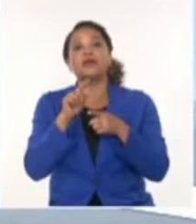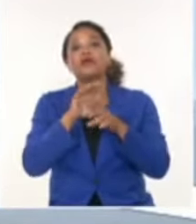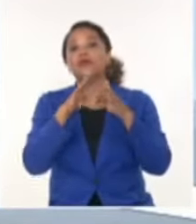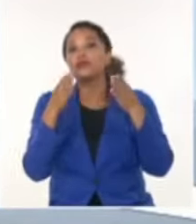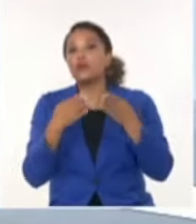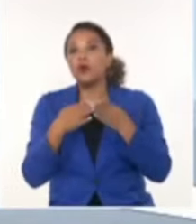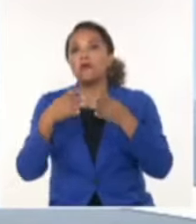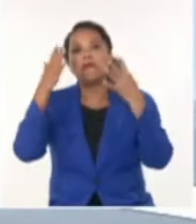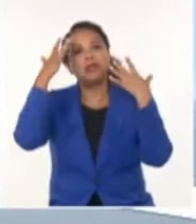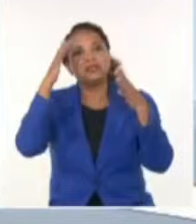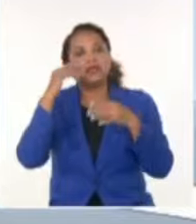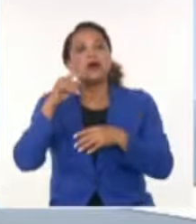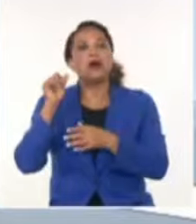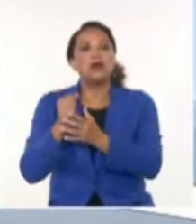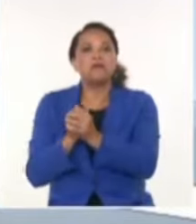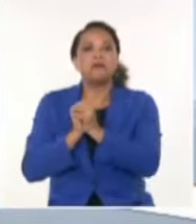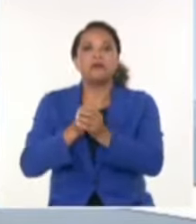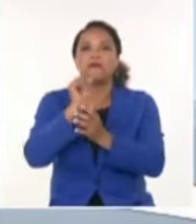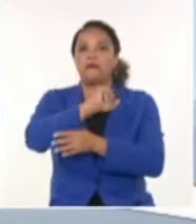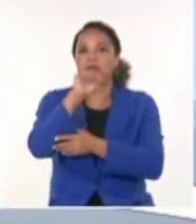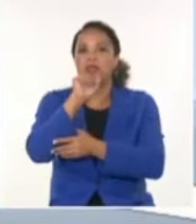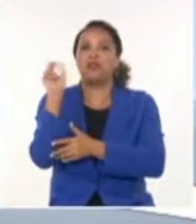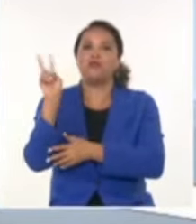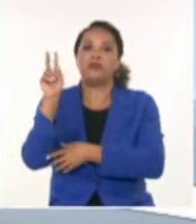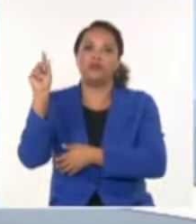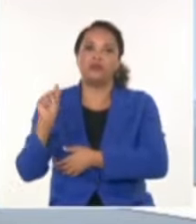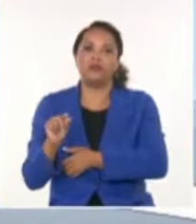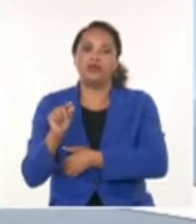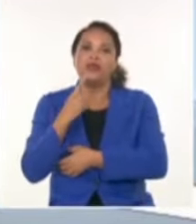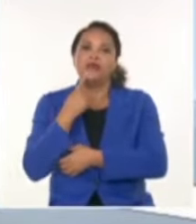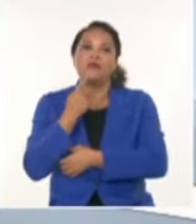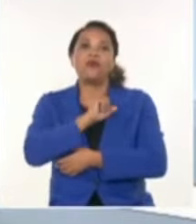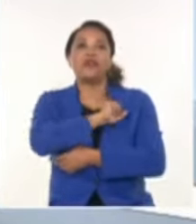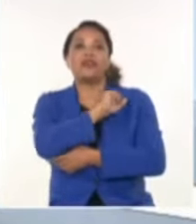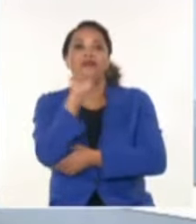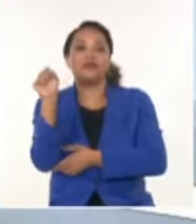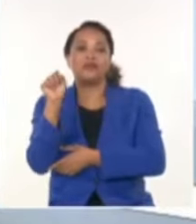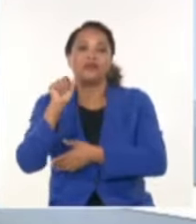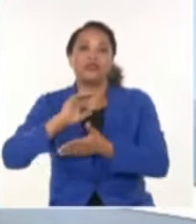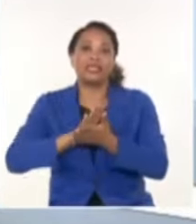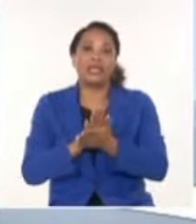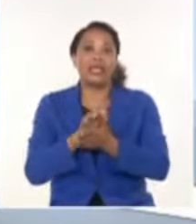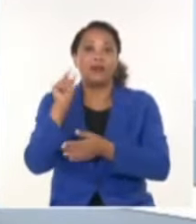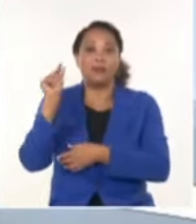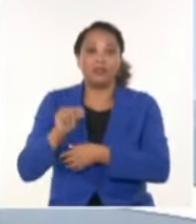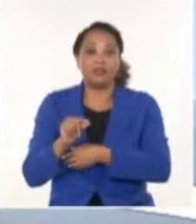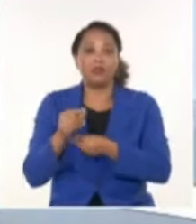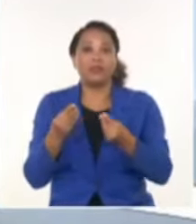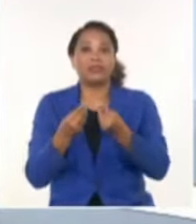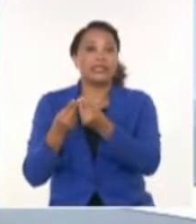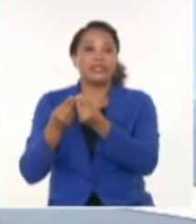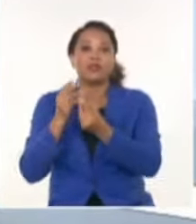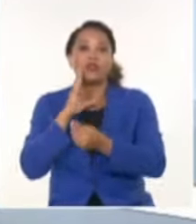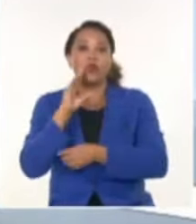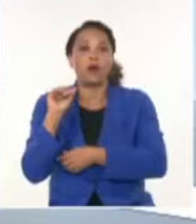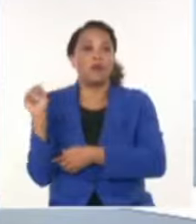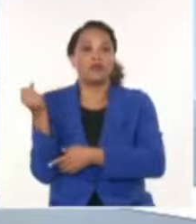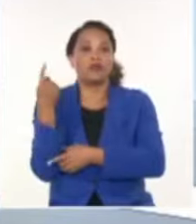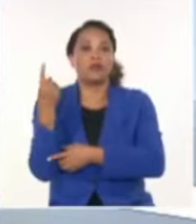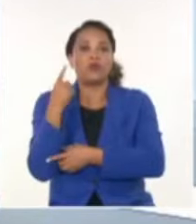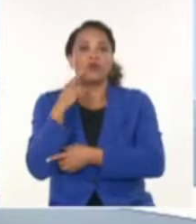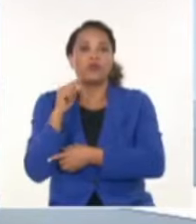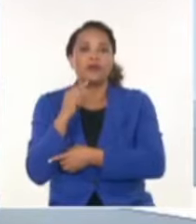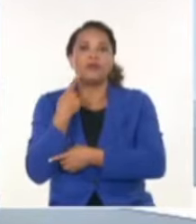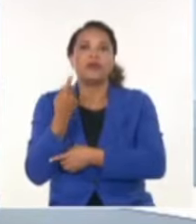sale a felicitar a los venezolanos por la victoria aplastante de su hombre, ese señor que la acompaña, que no habla por sí mismo y cuyo